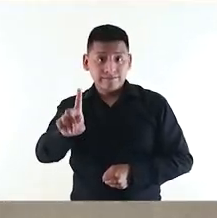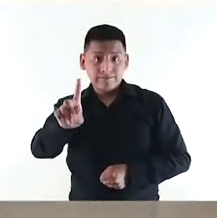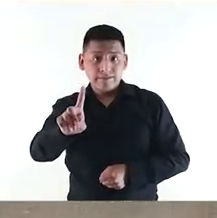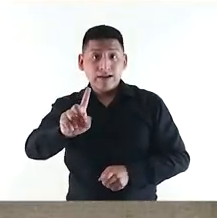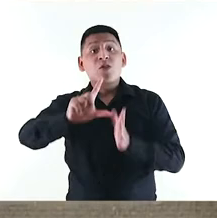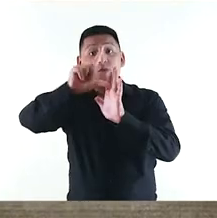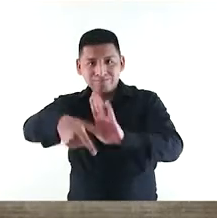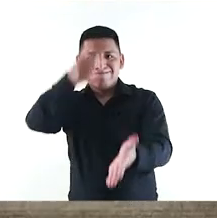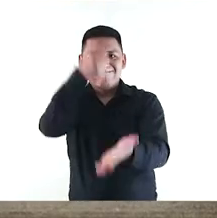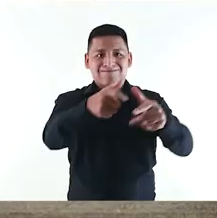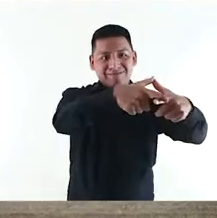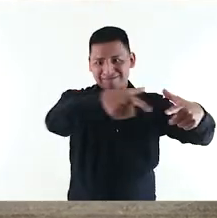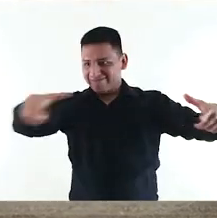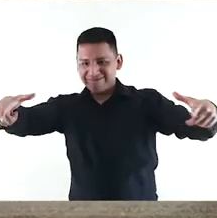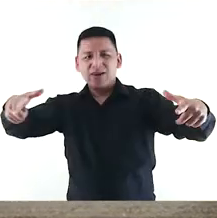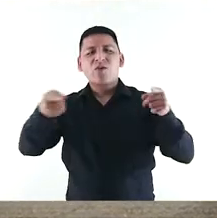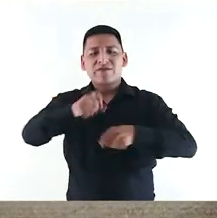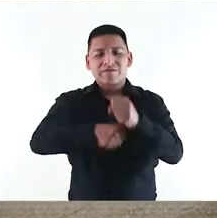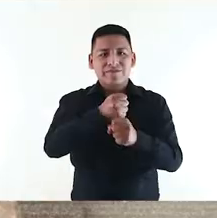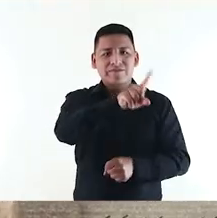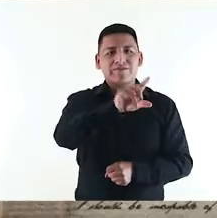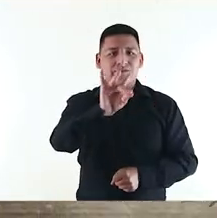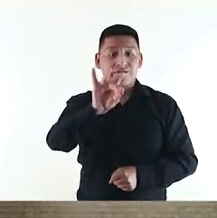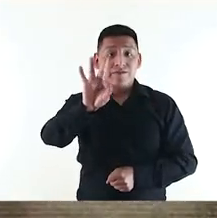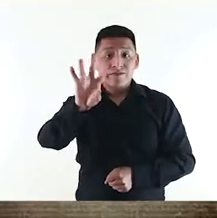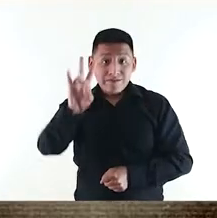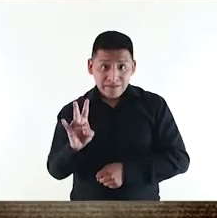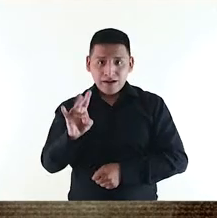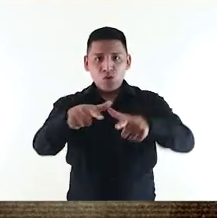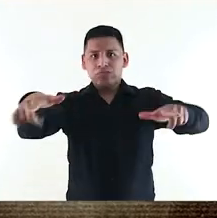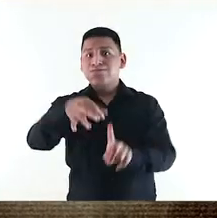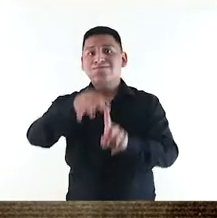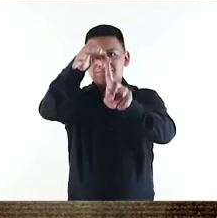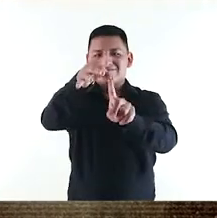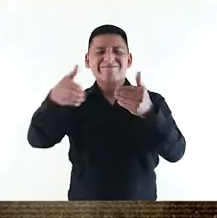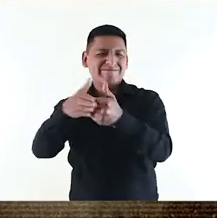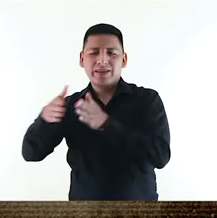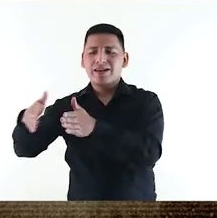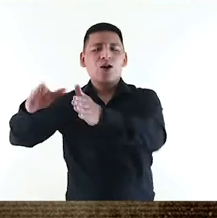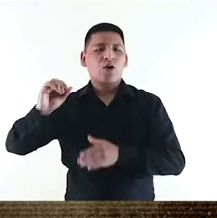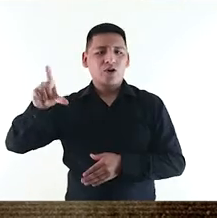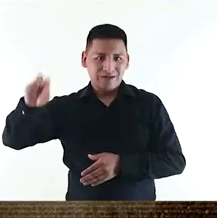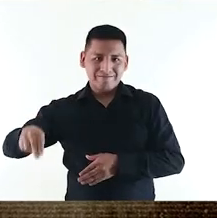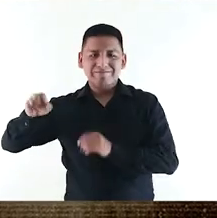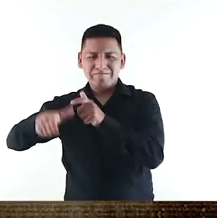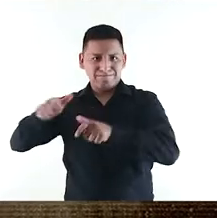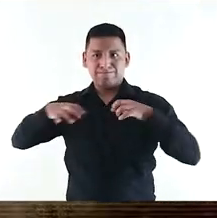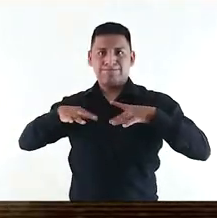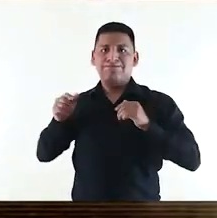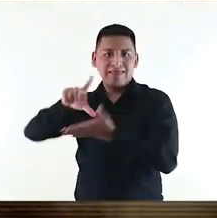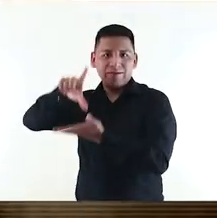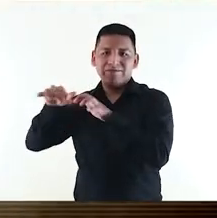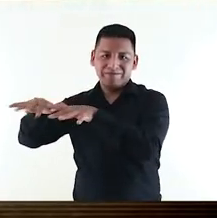1891. Muy pronto compraron un terreno en 1897, en un lugar favorecido, cerca del Paseo Colón